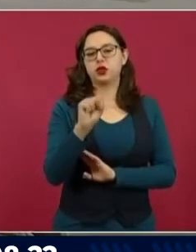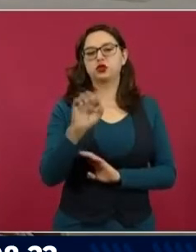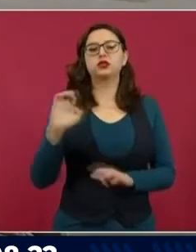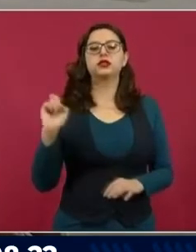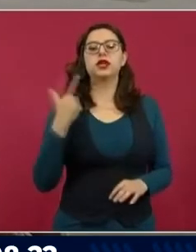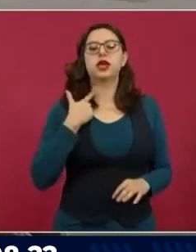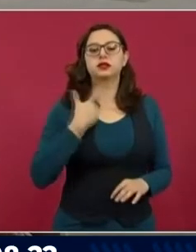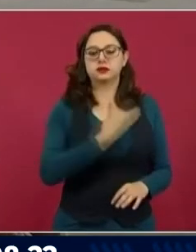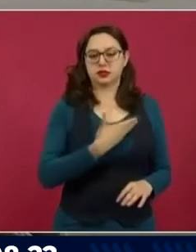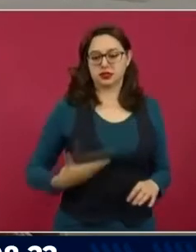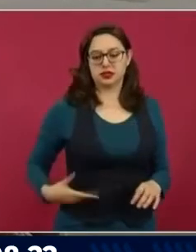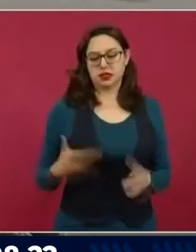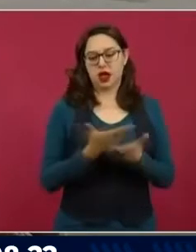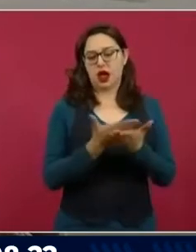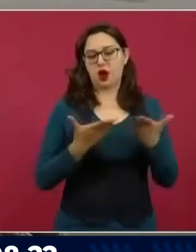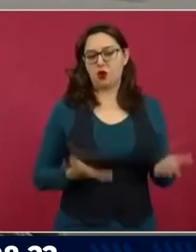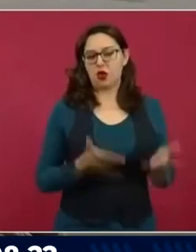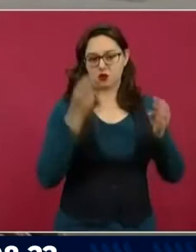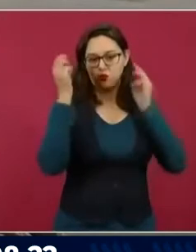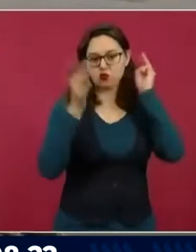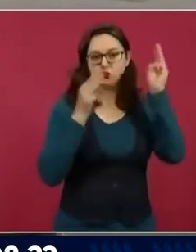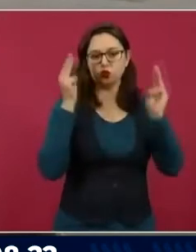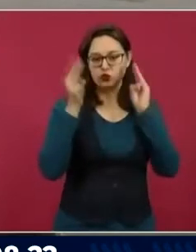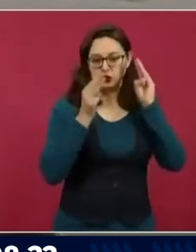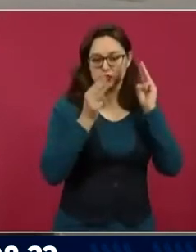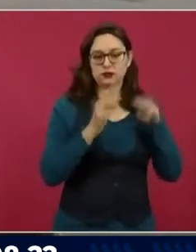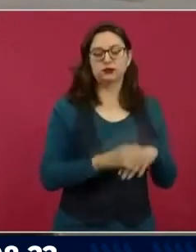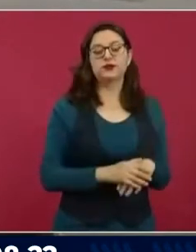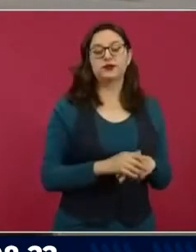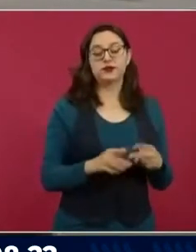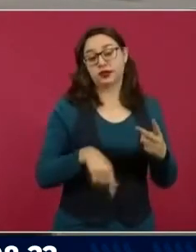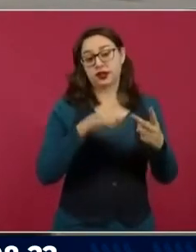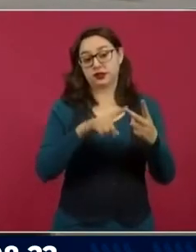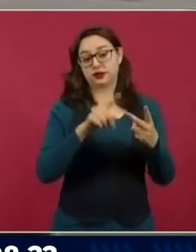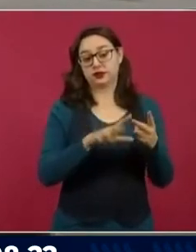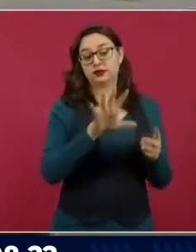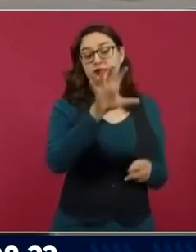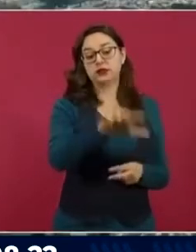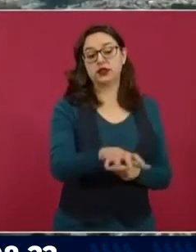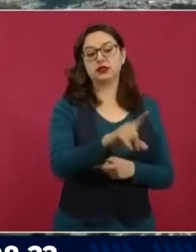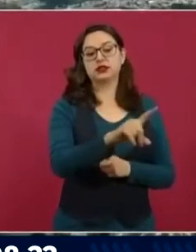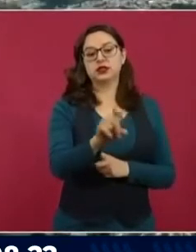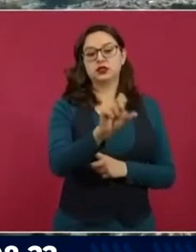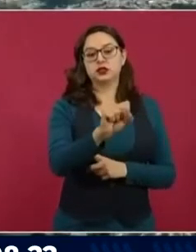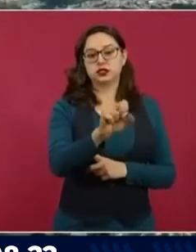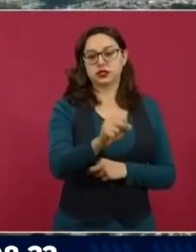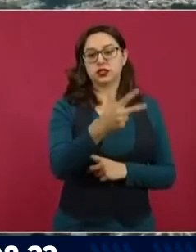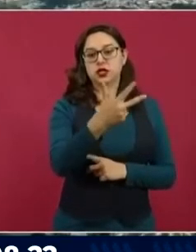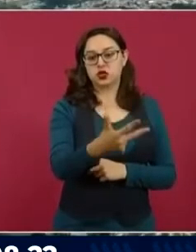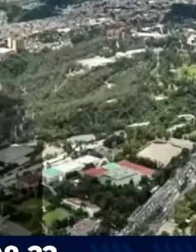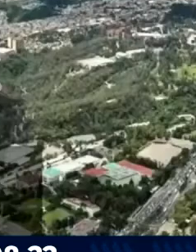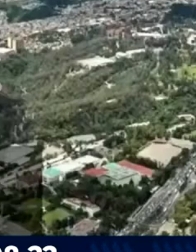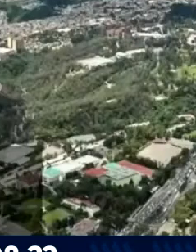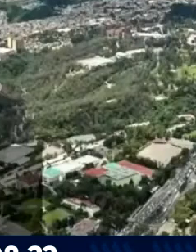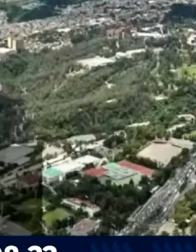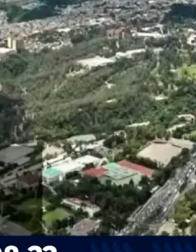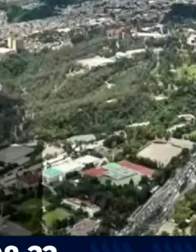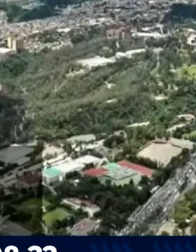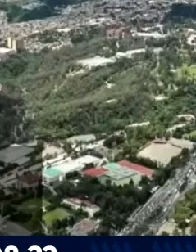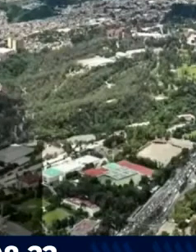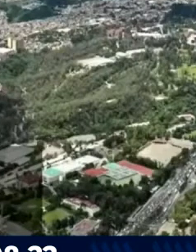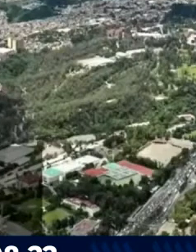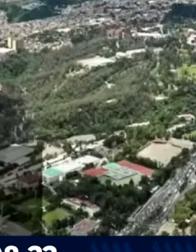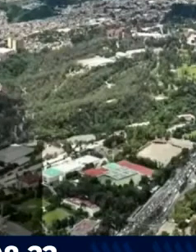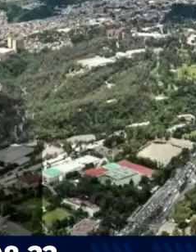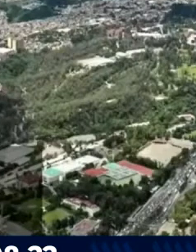mexicanos. La segunda sección con una extensión de 168 hectáreas y la tercera sección